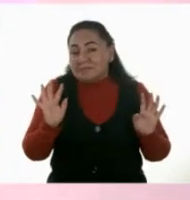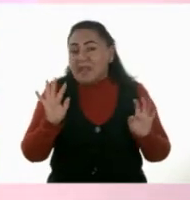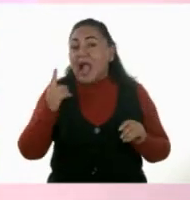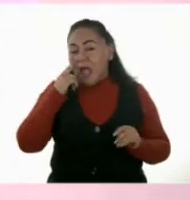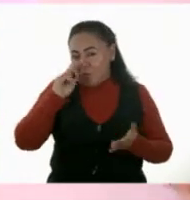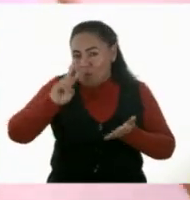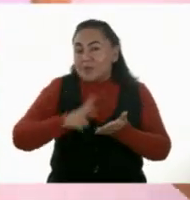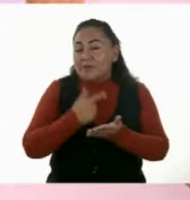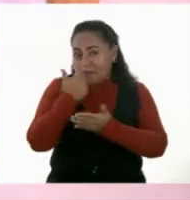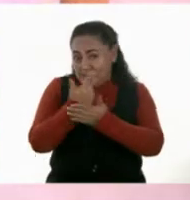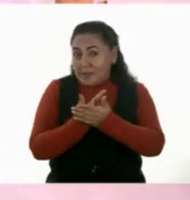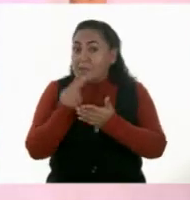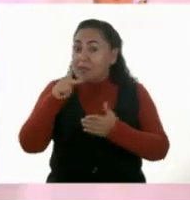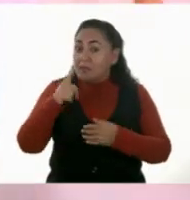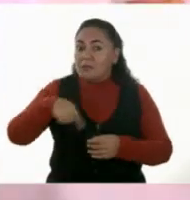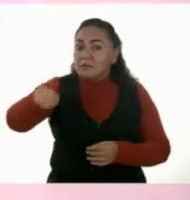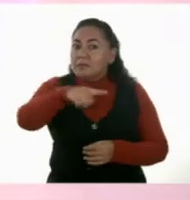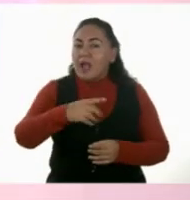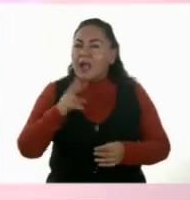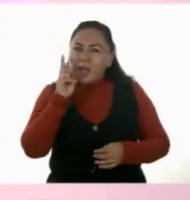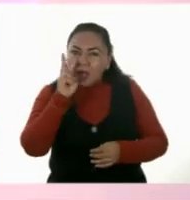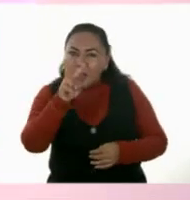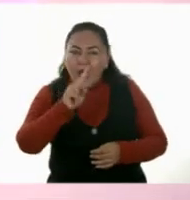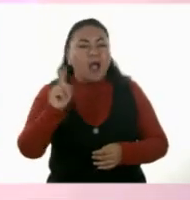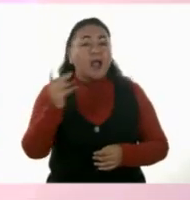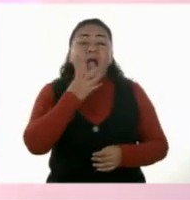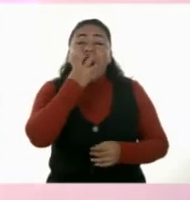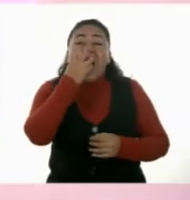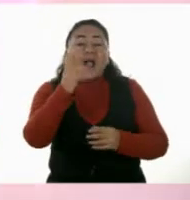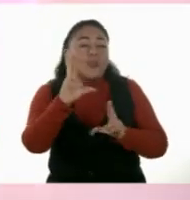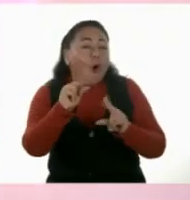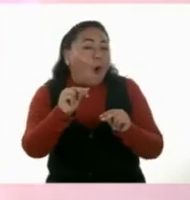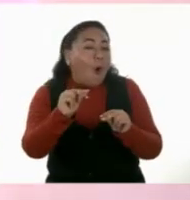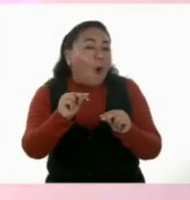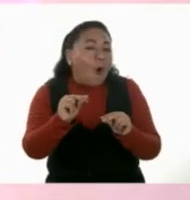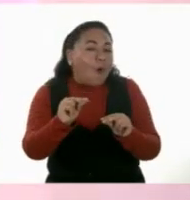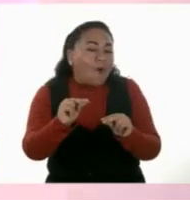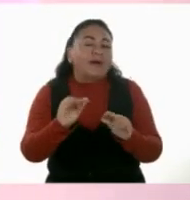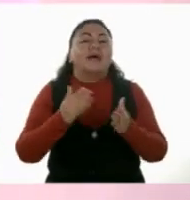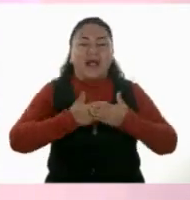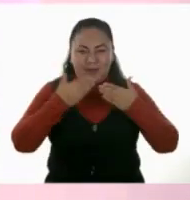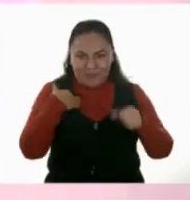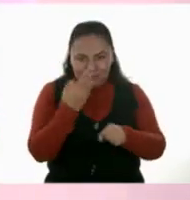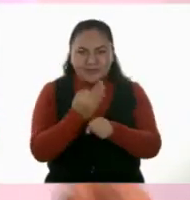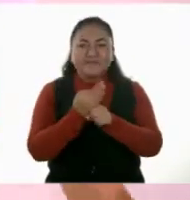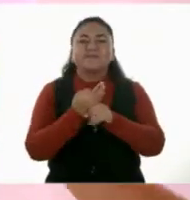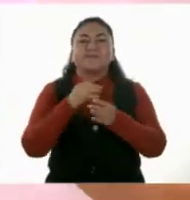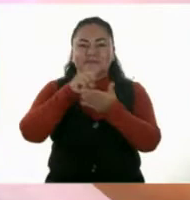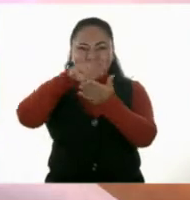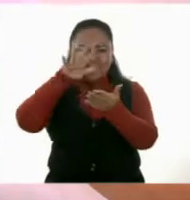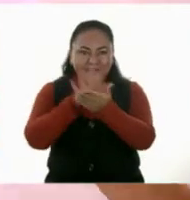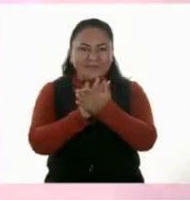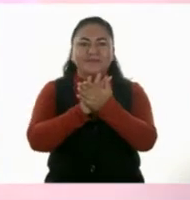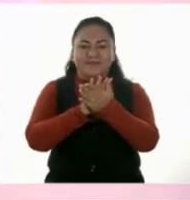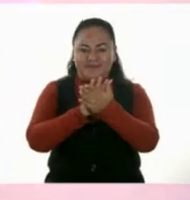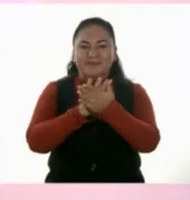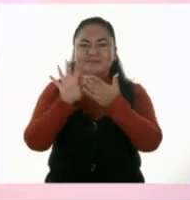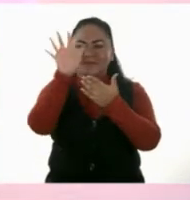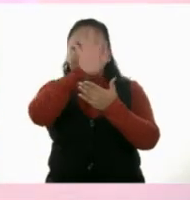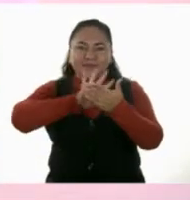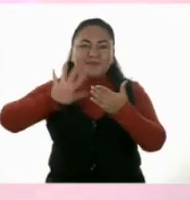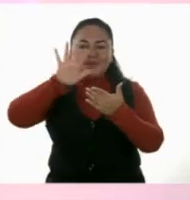a tener que contar, pero creo que la mayoría dijo... Que no. Entonces, vamos a anotar en este espacio